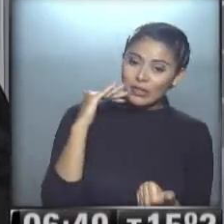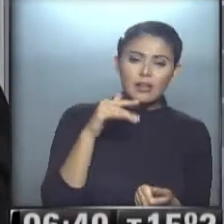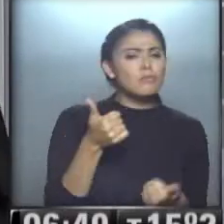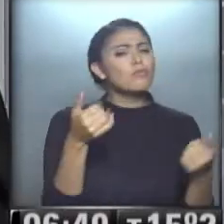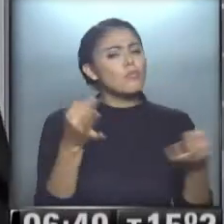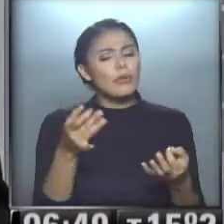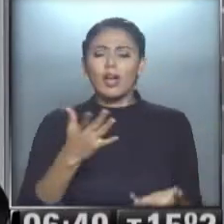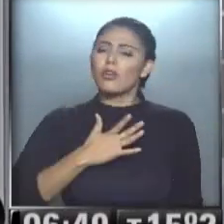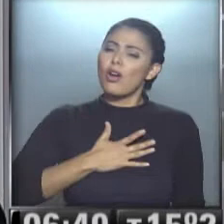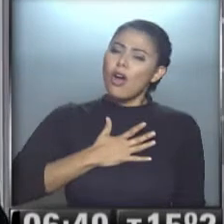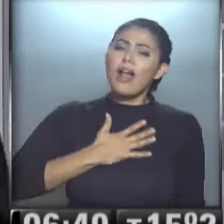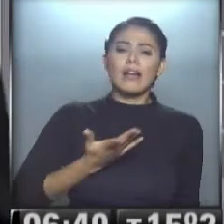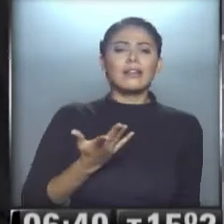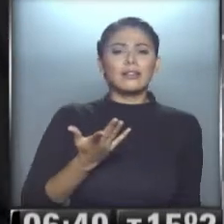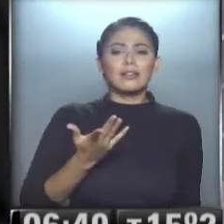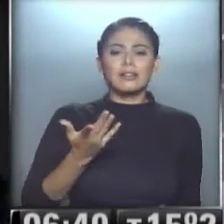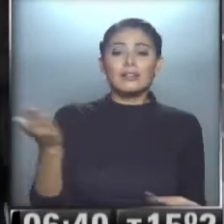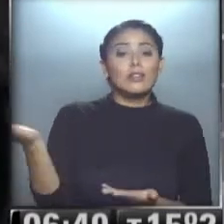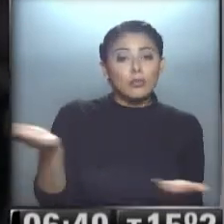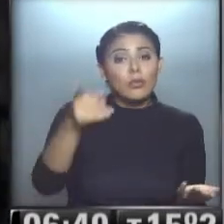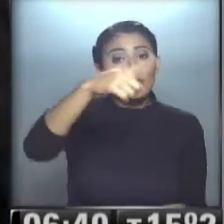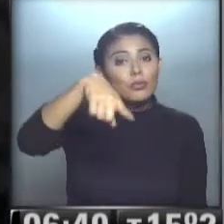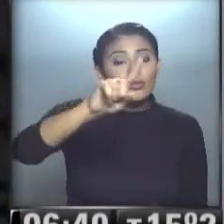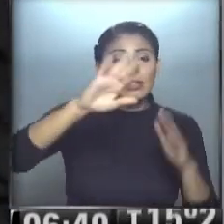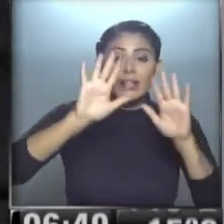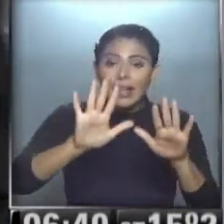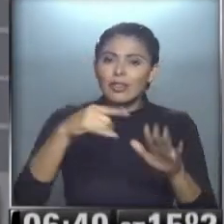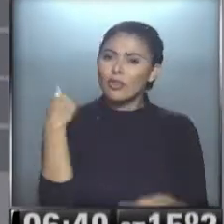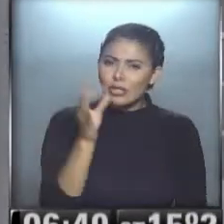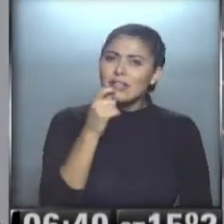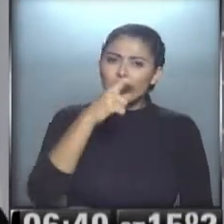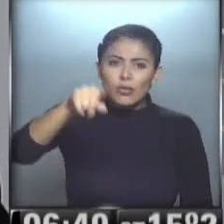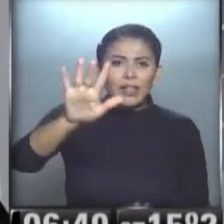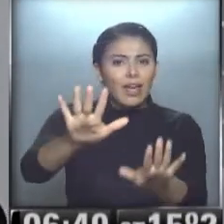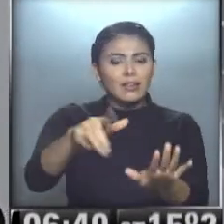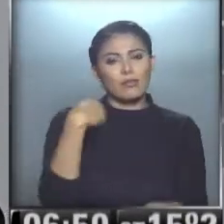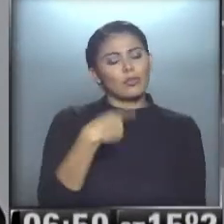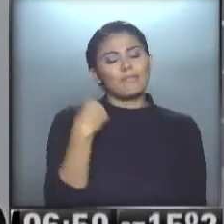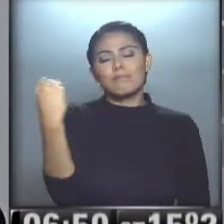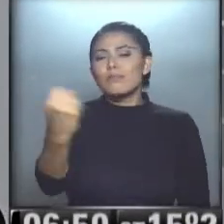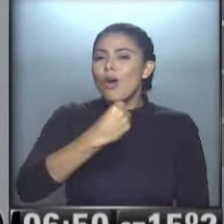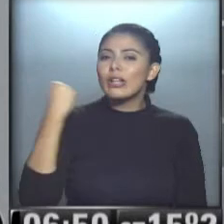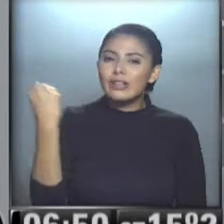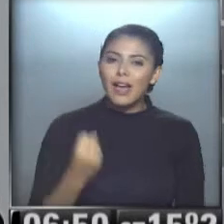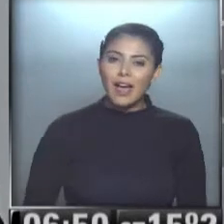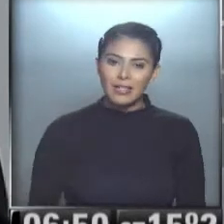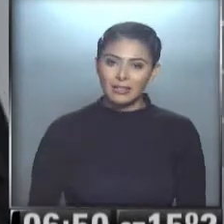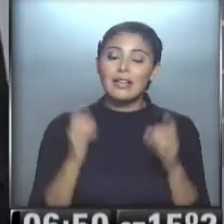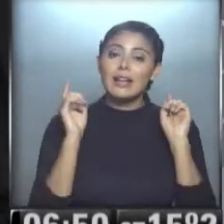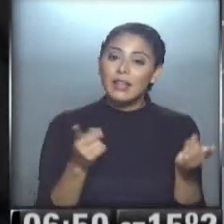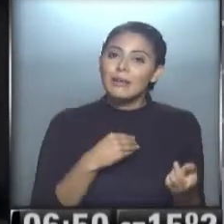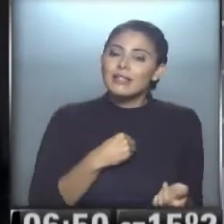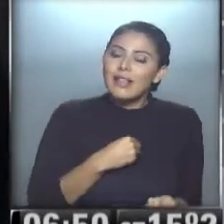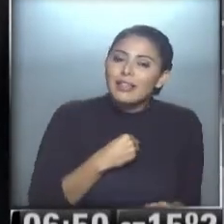Excelente. Qué placer, qué placer recibirlos, que estén del otro lado, saber que estén del otro lado, no saben lo importante que es para nosotros y también